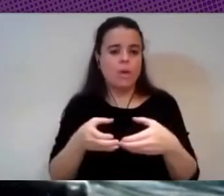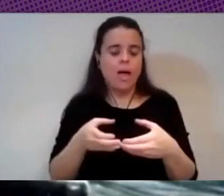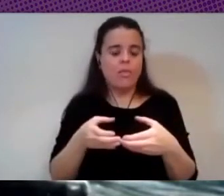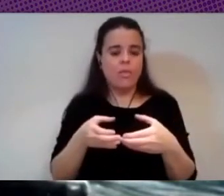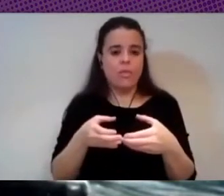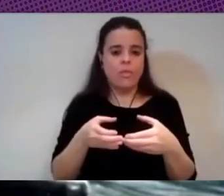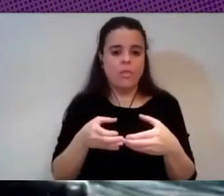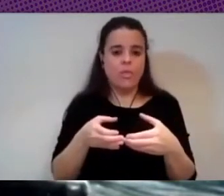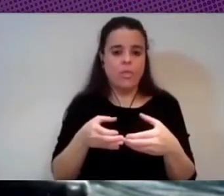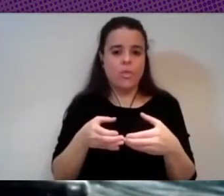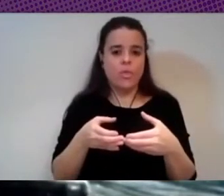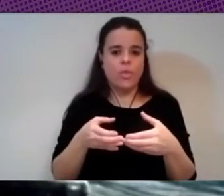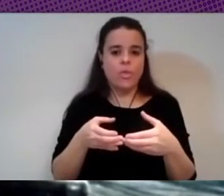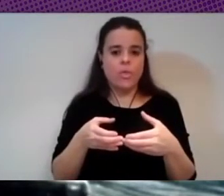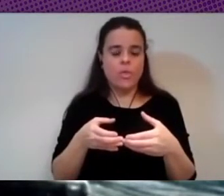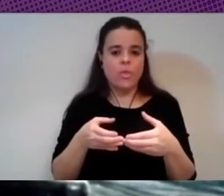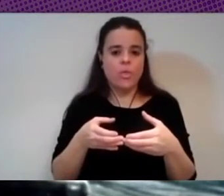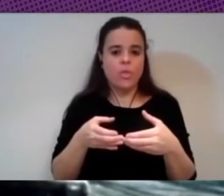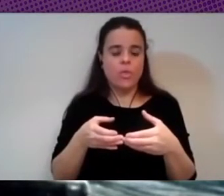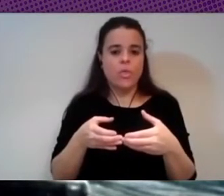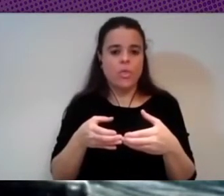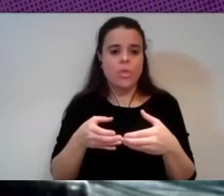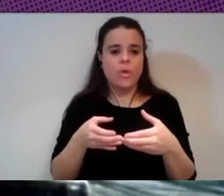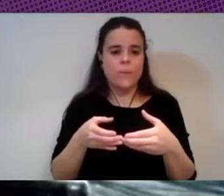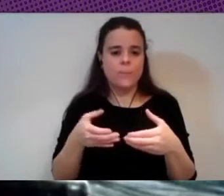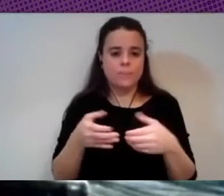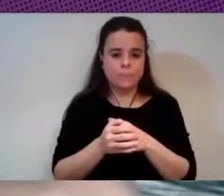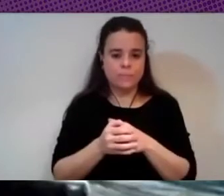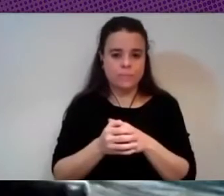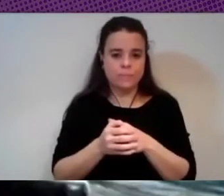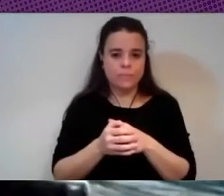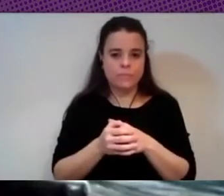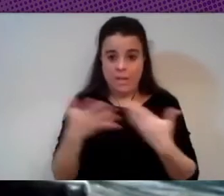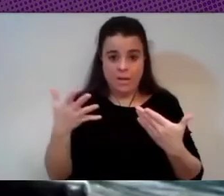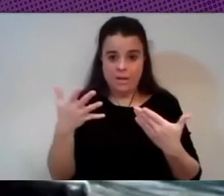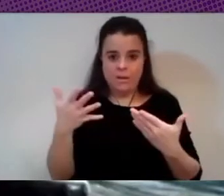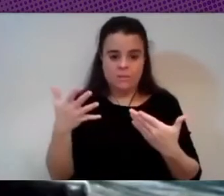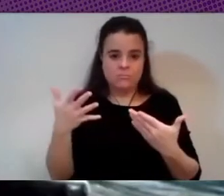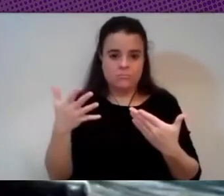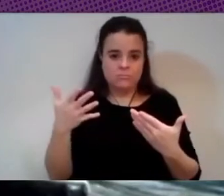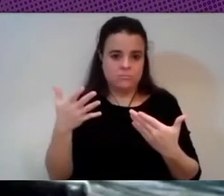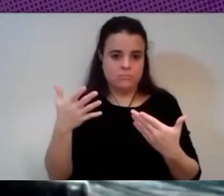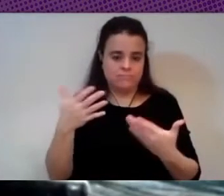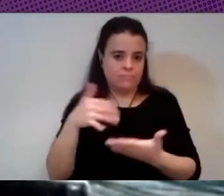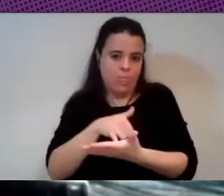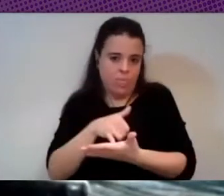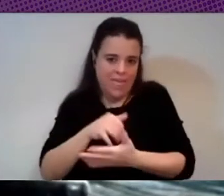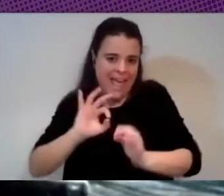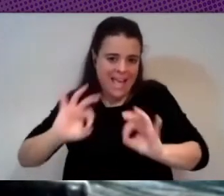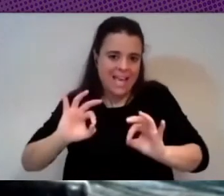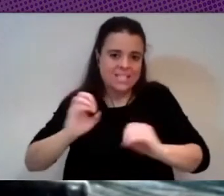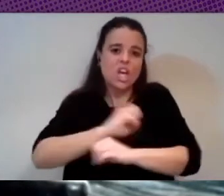que son desfavorecidas ya de por sí pero aún más con el COVID y nos pareció que